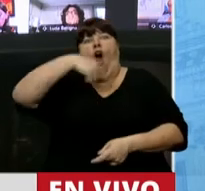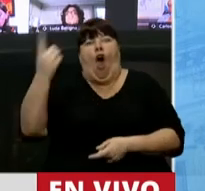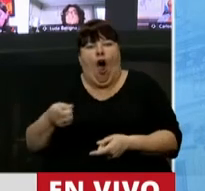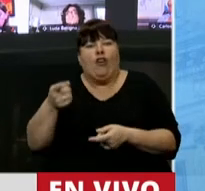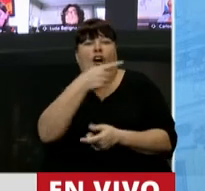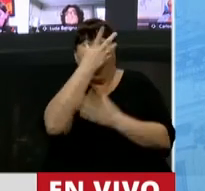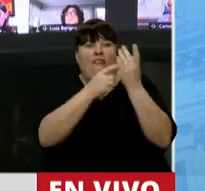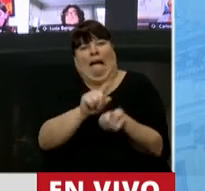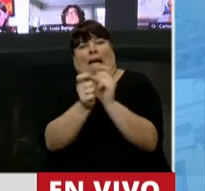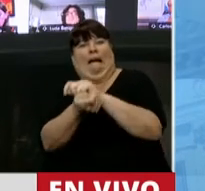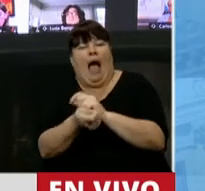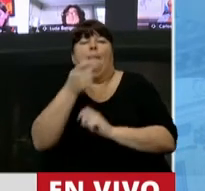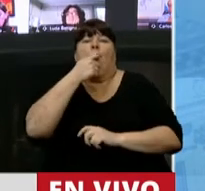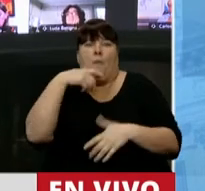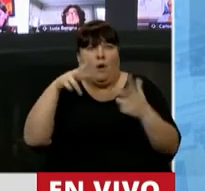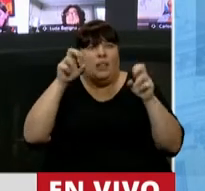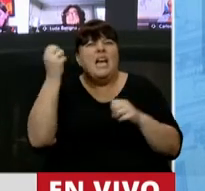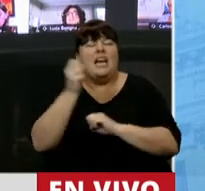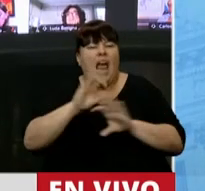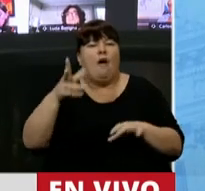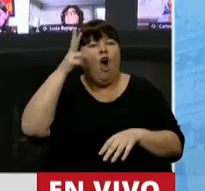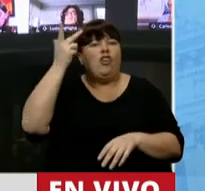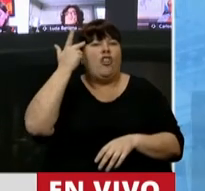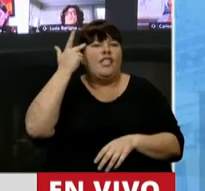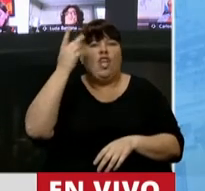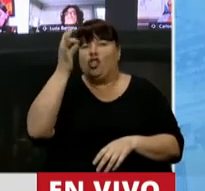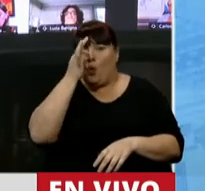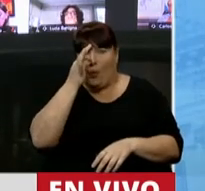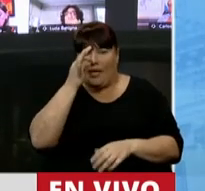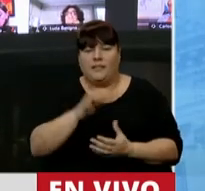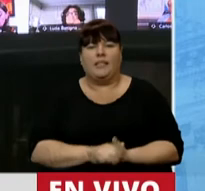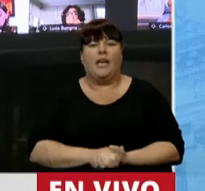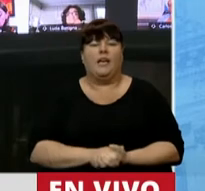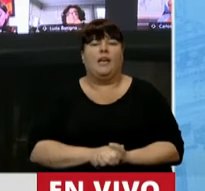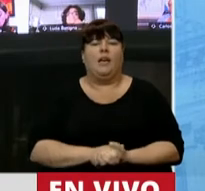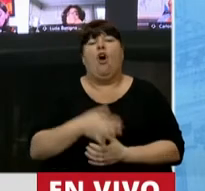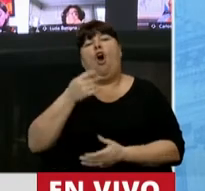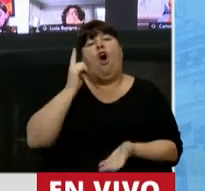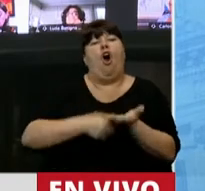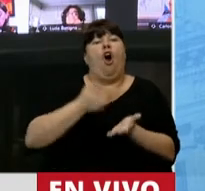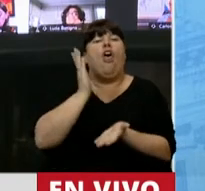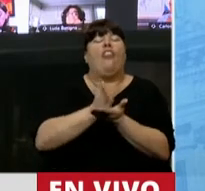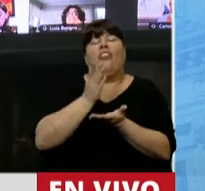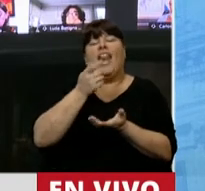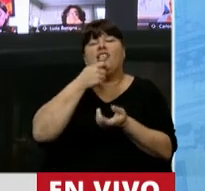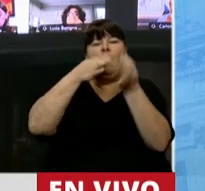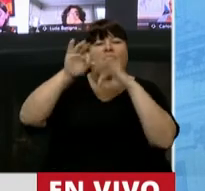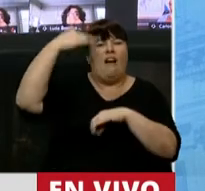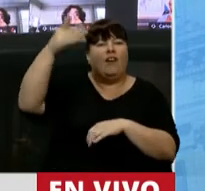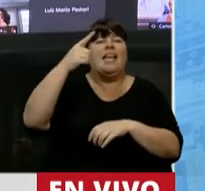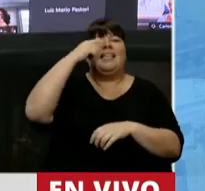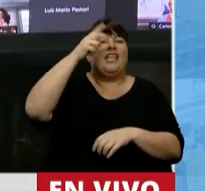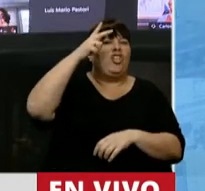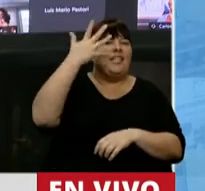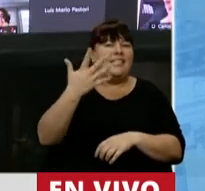corrigen errores materiales, como por ejemplo el 8.18 del 20, o fijan derechos de exportación a través del 7